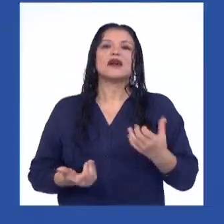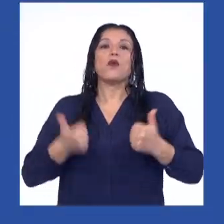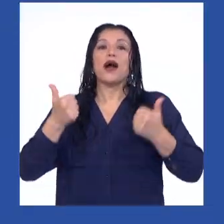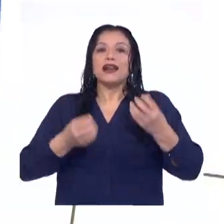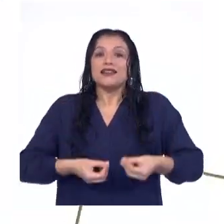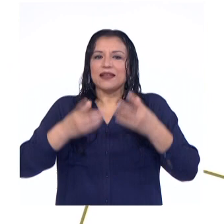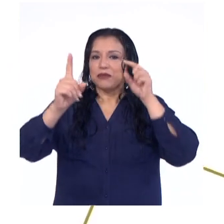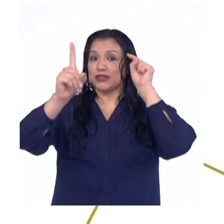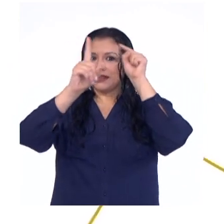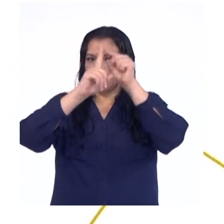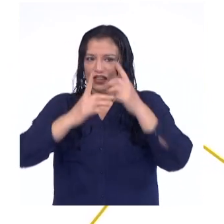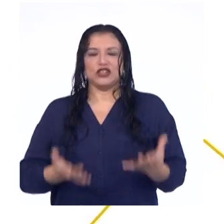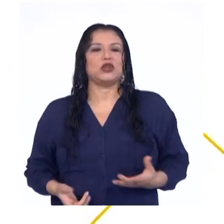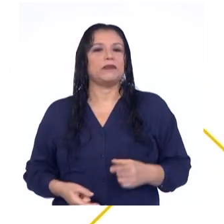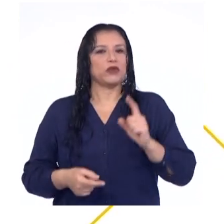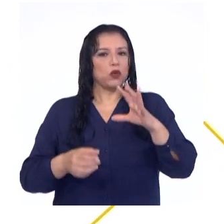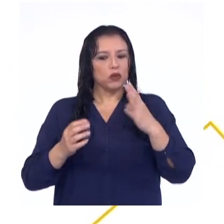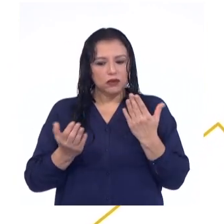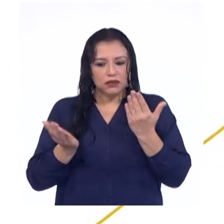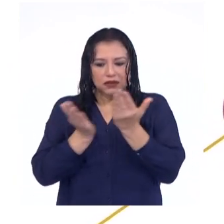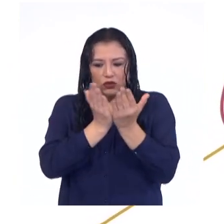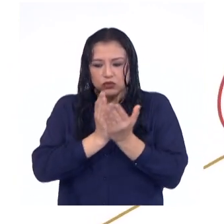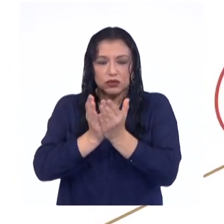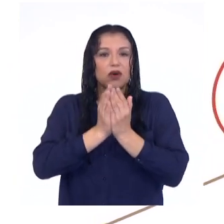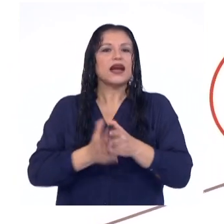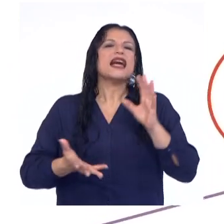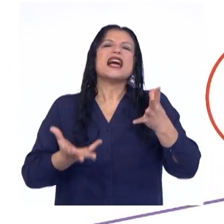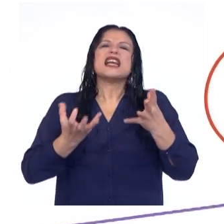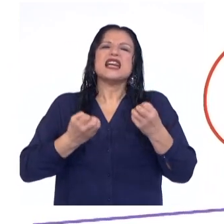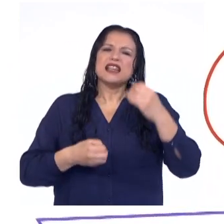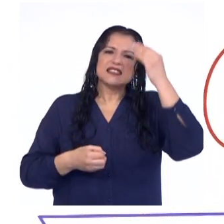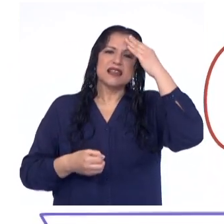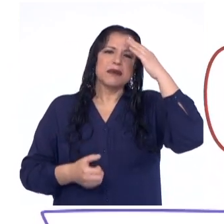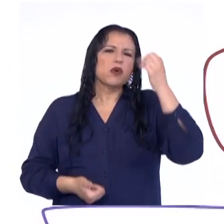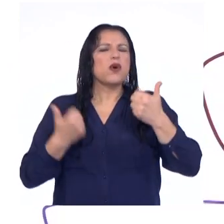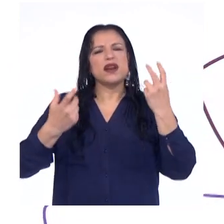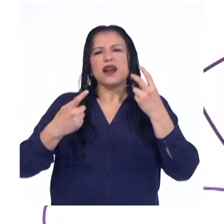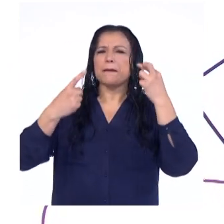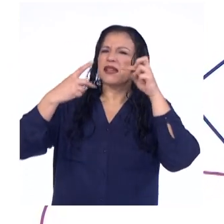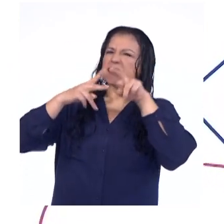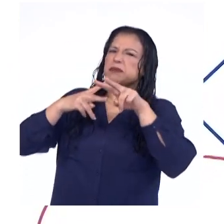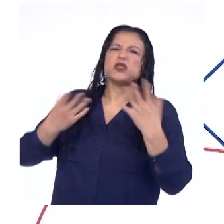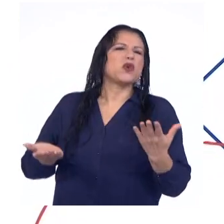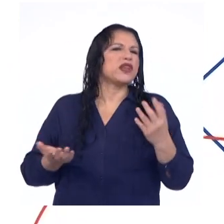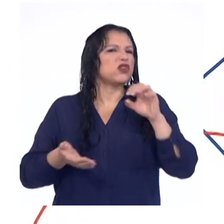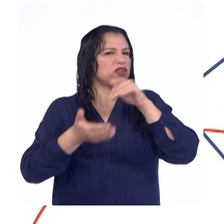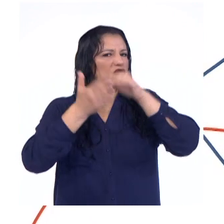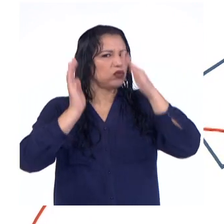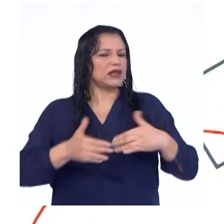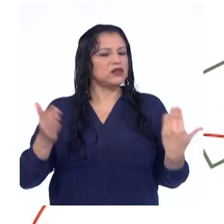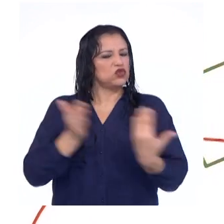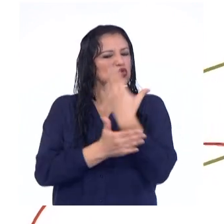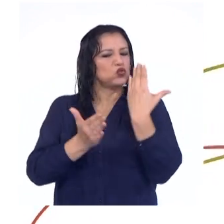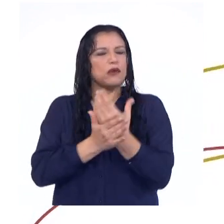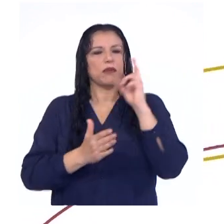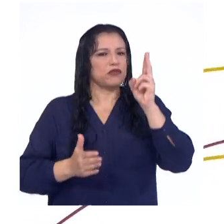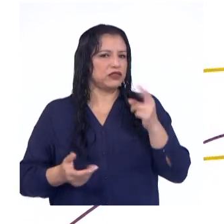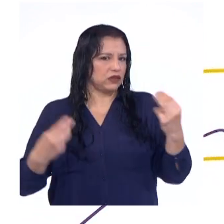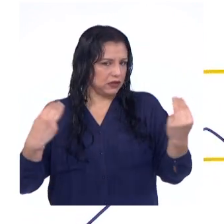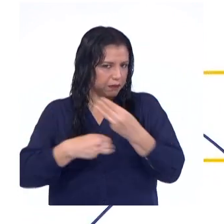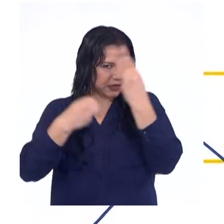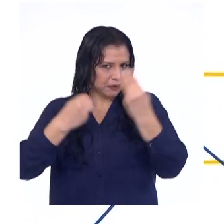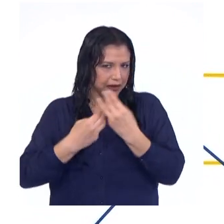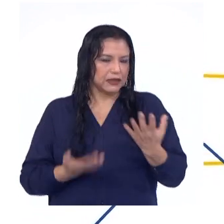el reto. Una institución educativa busca determinar la percepción que tienen los estudiantes de un nuevo profesor de matemática.